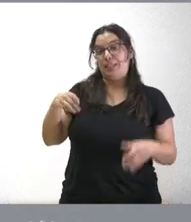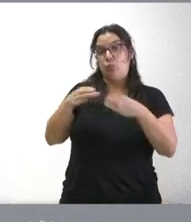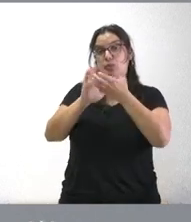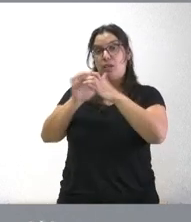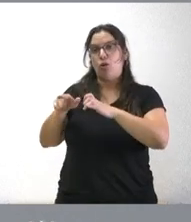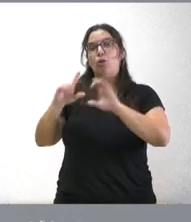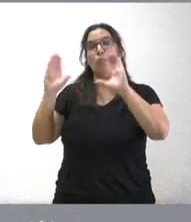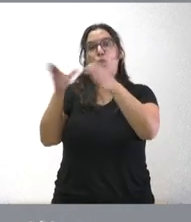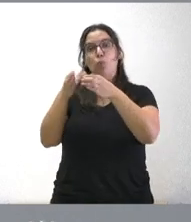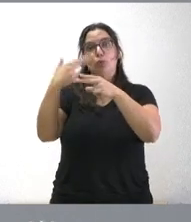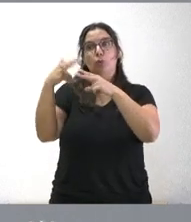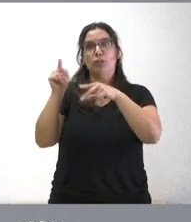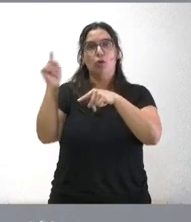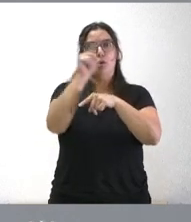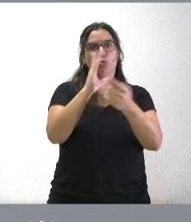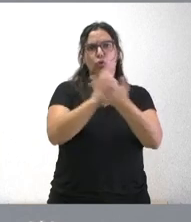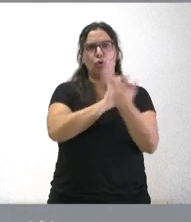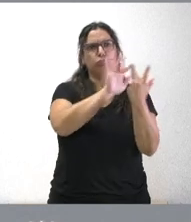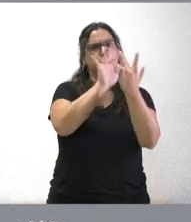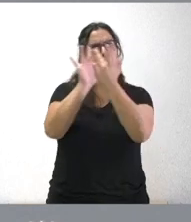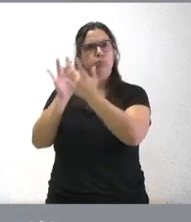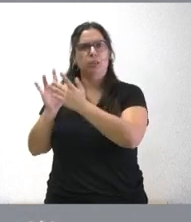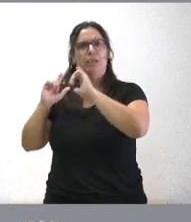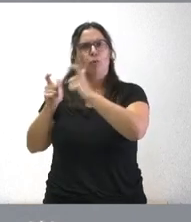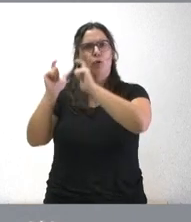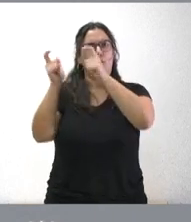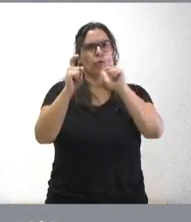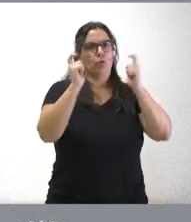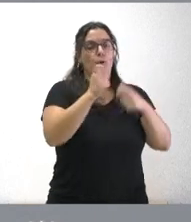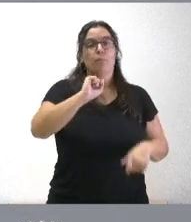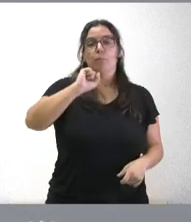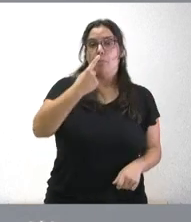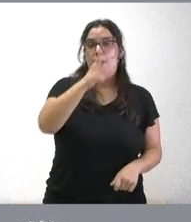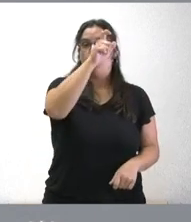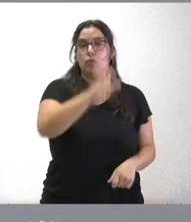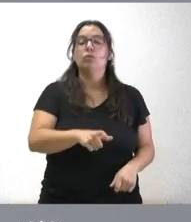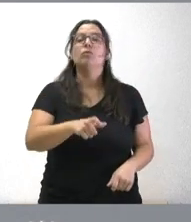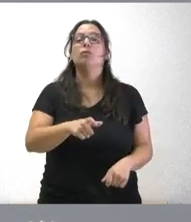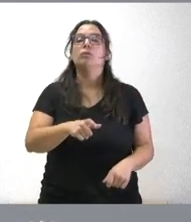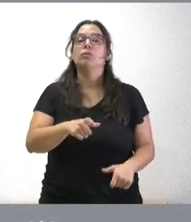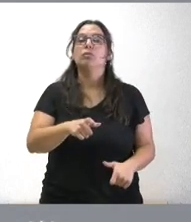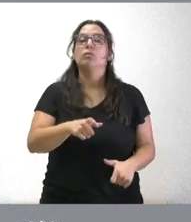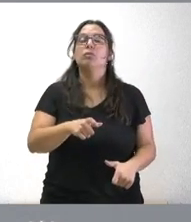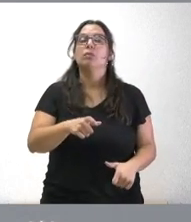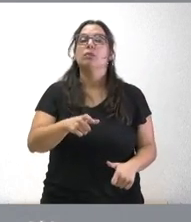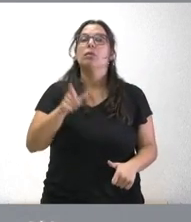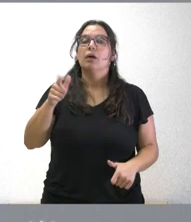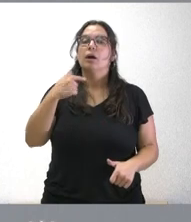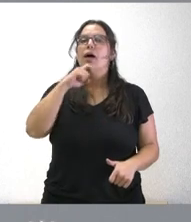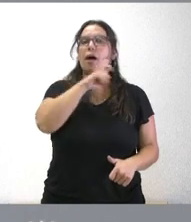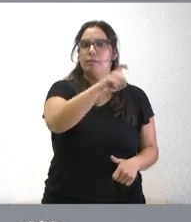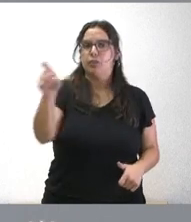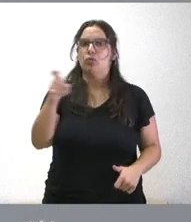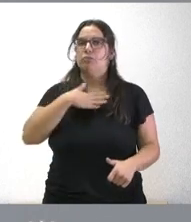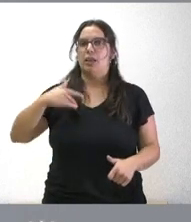con todos los grupos políticos dio cuenta en primer lugar el candidato Alfonso Fernández de Mañueco de que se iba a reunir con todos los grupos